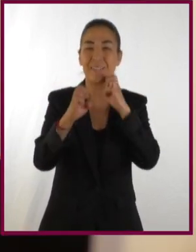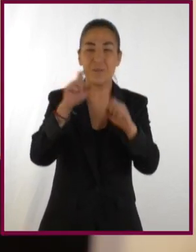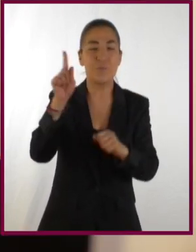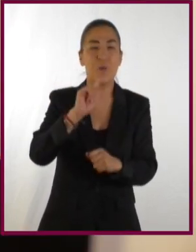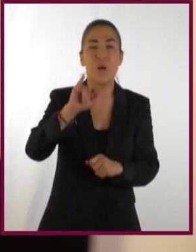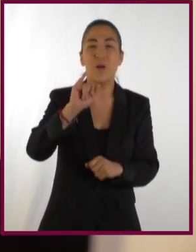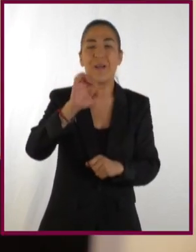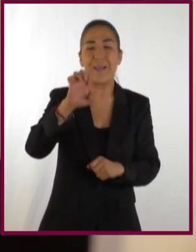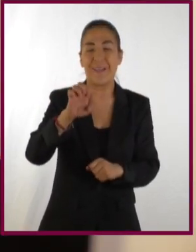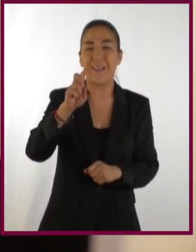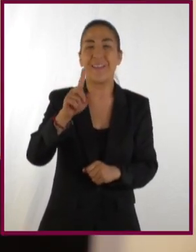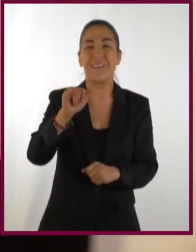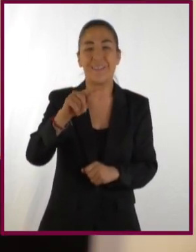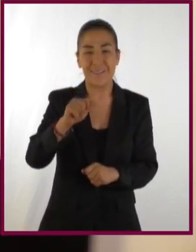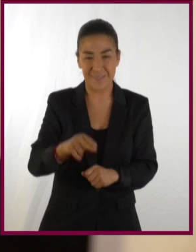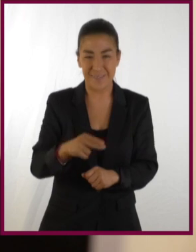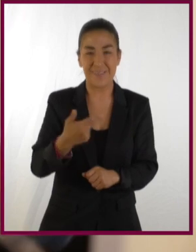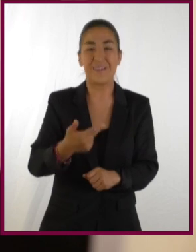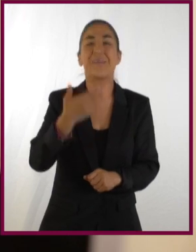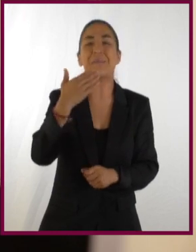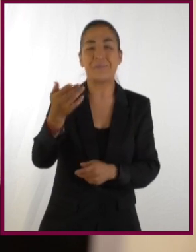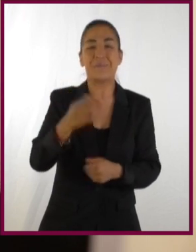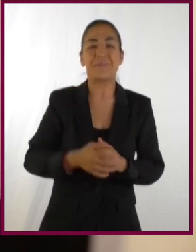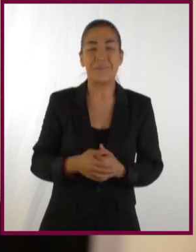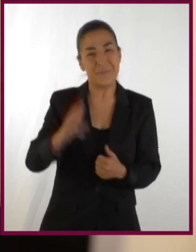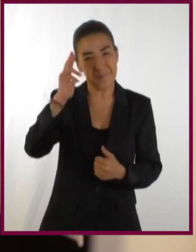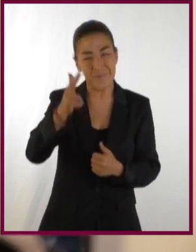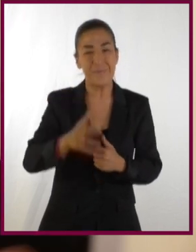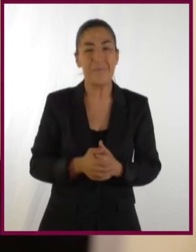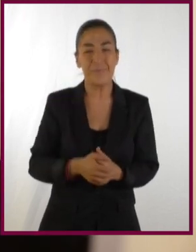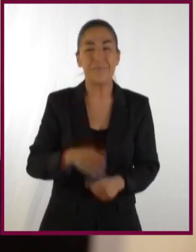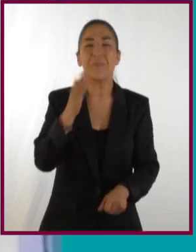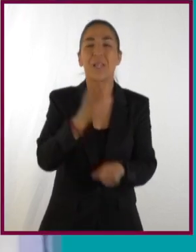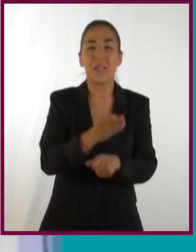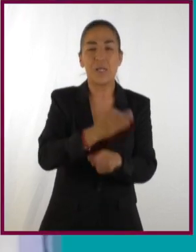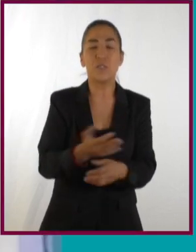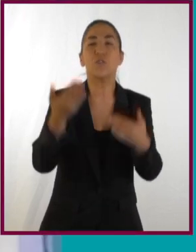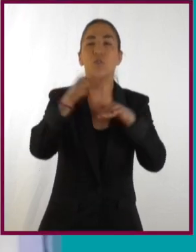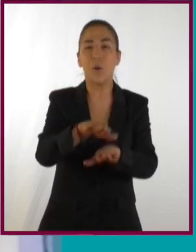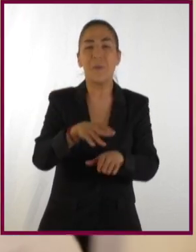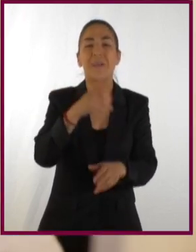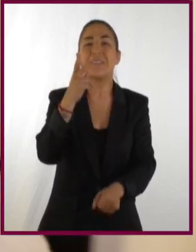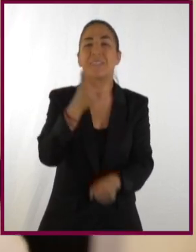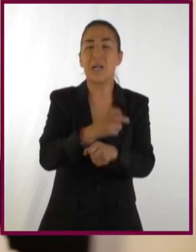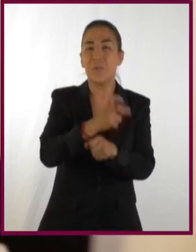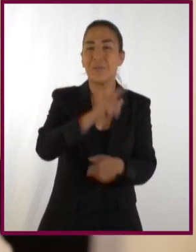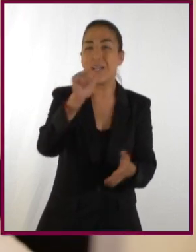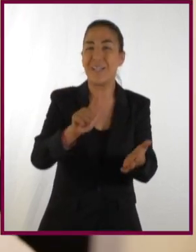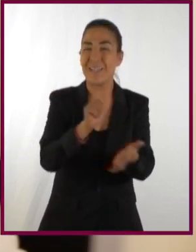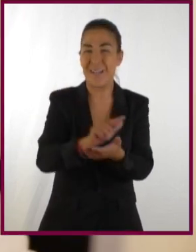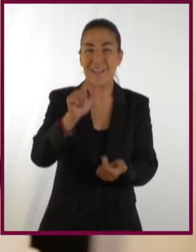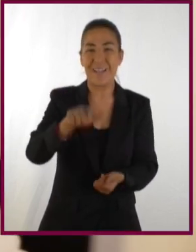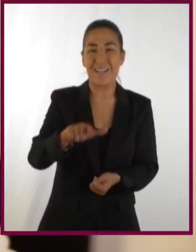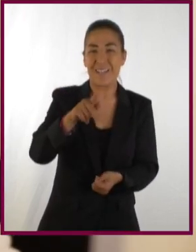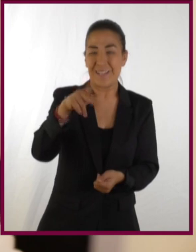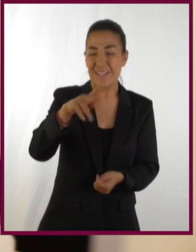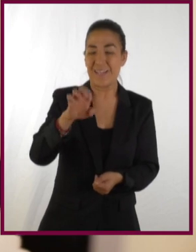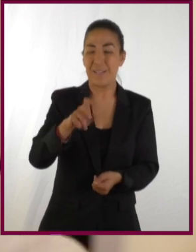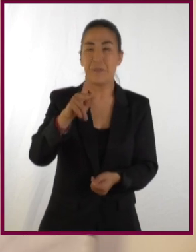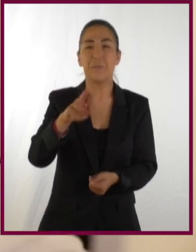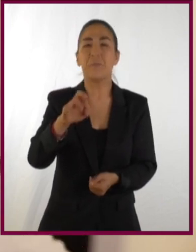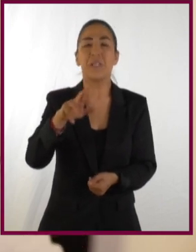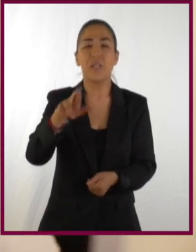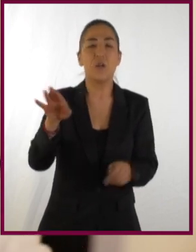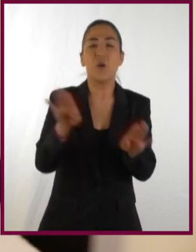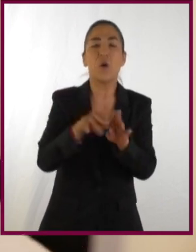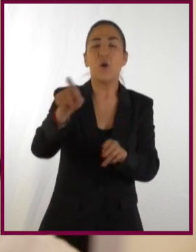maestra en ciencias, Edith Jurado Galicia. Edith, bienvenida de vuelta al programa. Hola. Hablando un poco acerca de la segunda ley